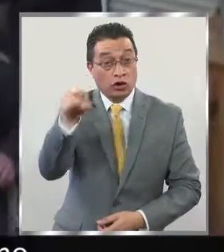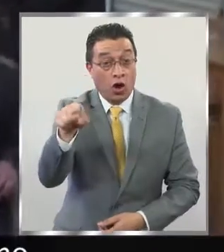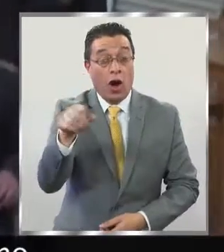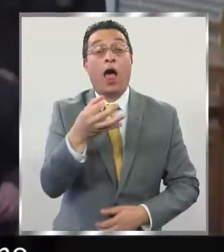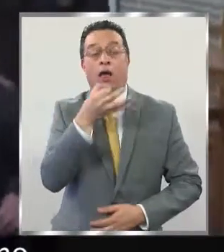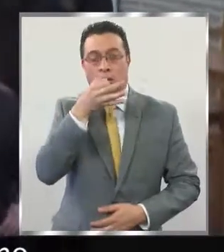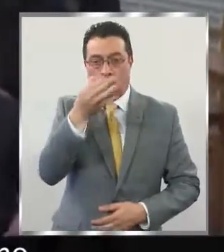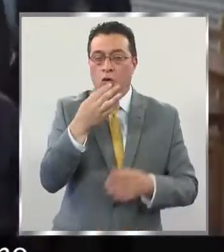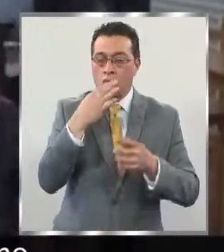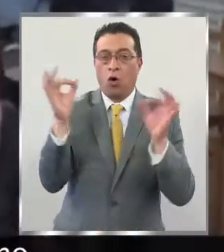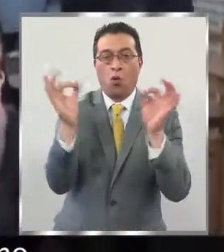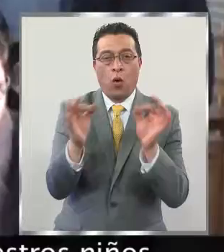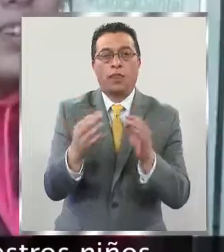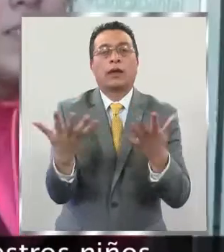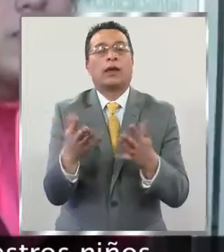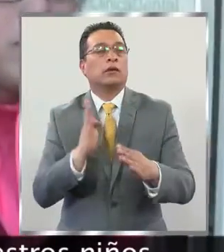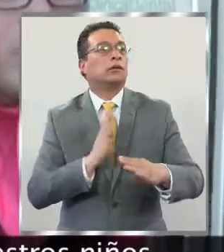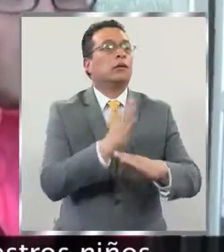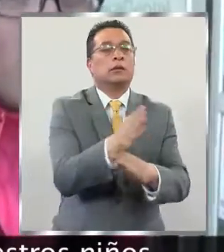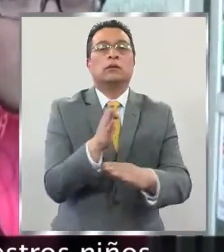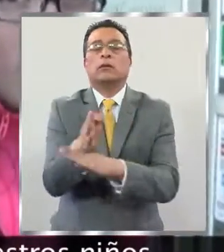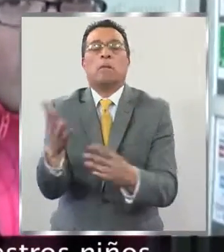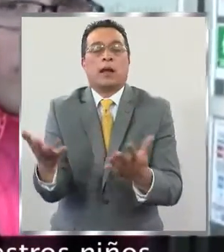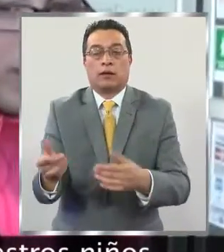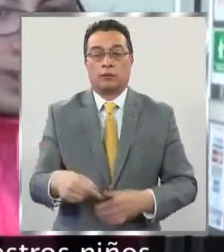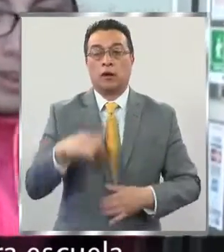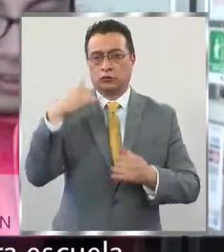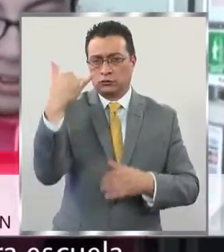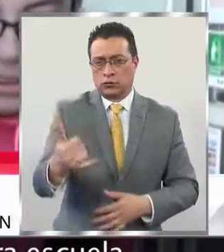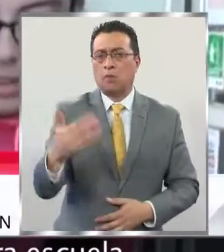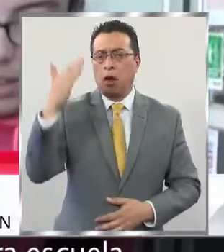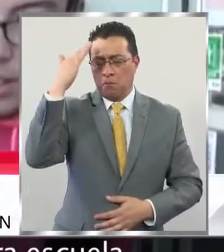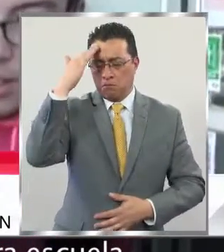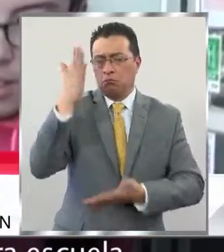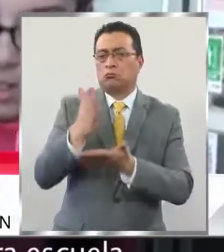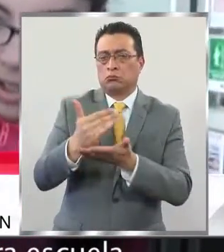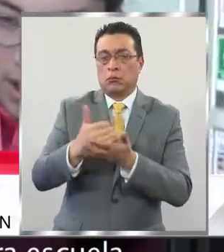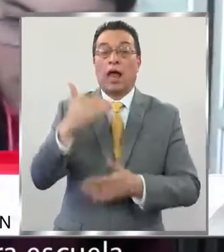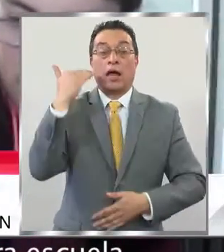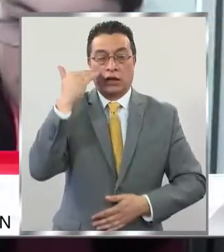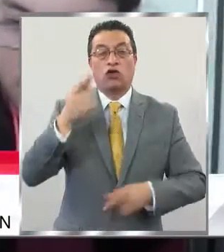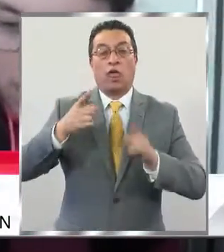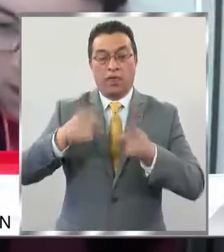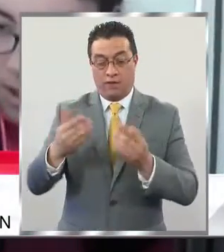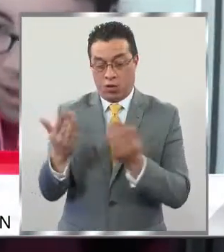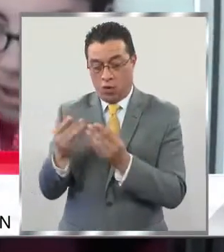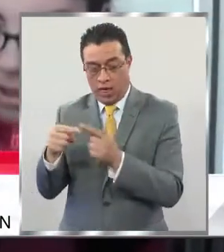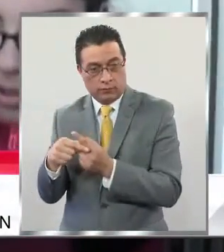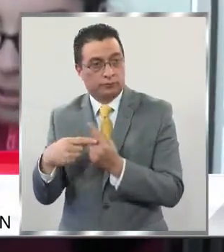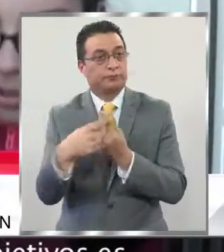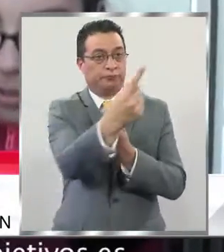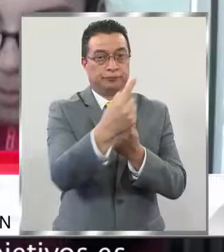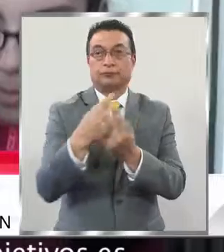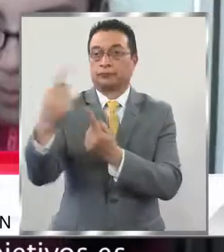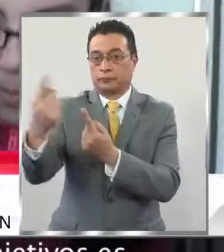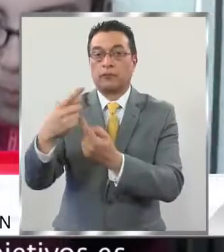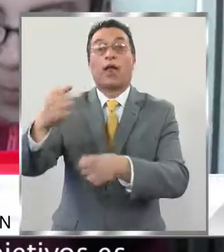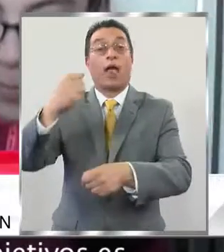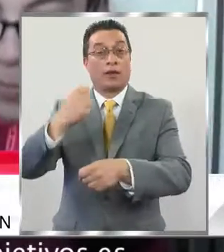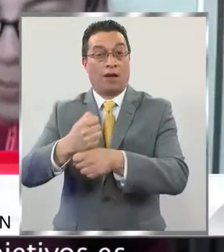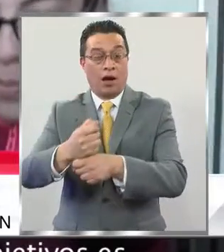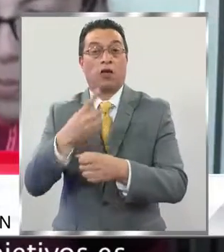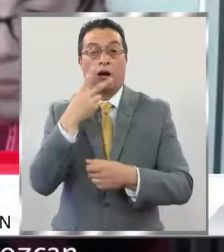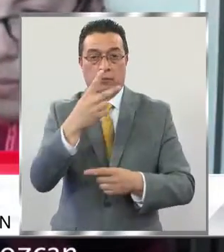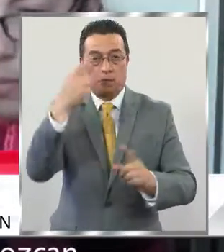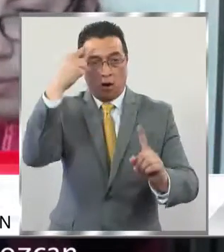de qué se trata esta salida a terreno. Siempre pensamos que nuestros niños tienen que salir de nuestra escuela al área laboral. Entonces